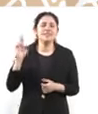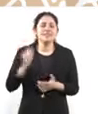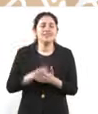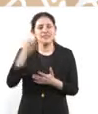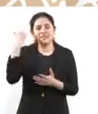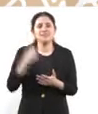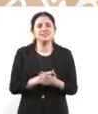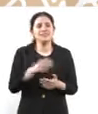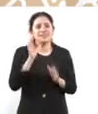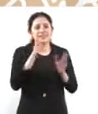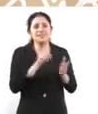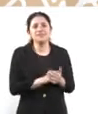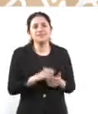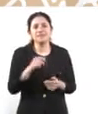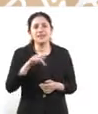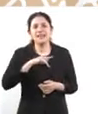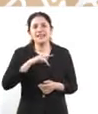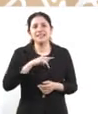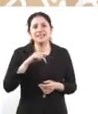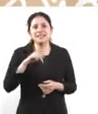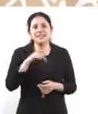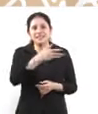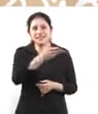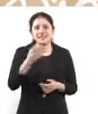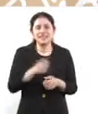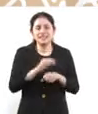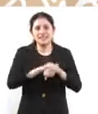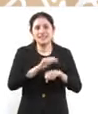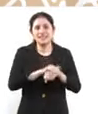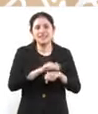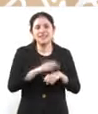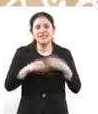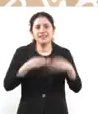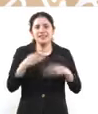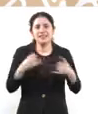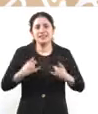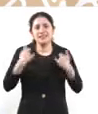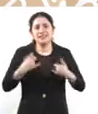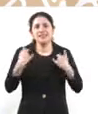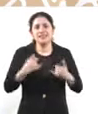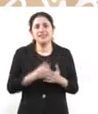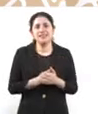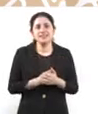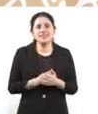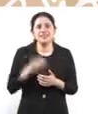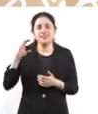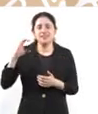Le mando saludos a todos los jóvenes que estudian el CCH.